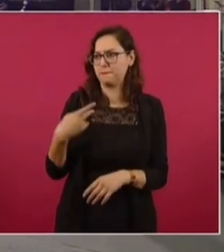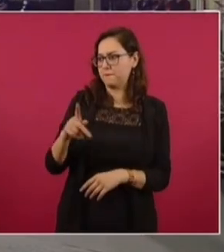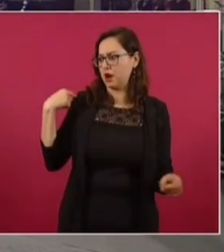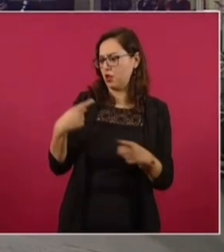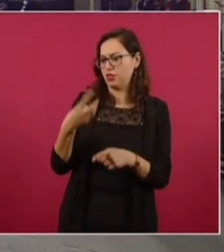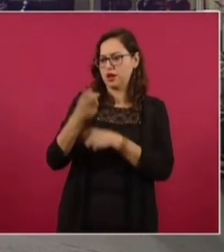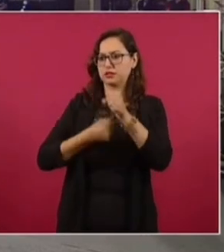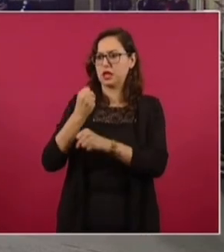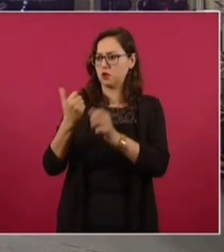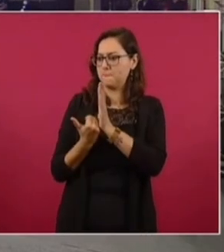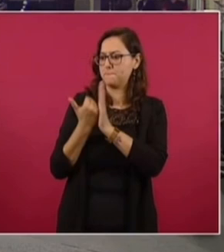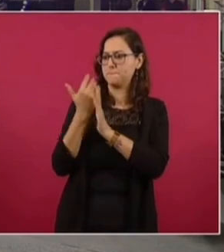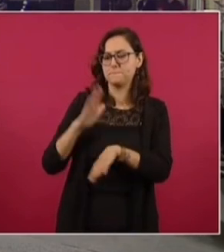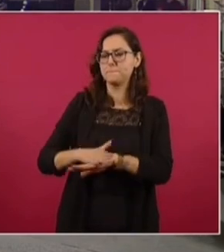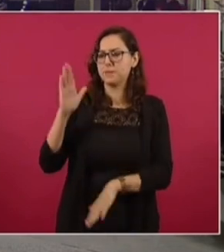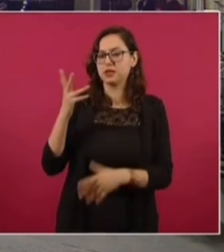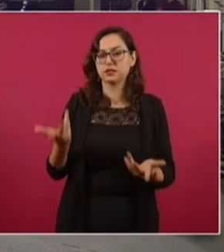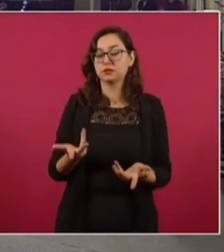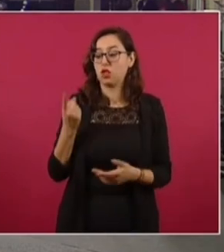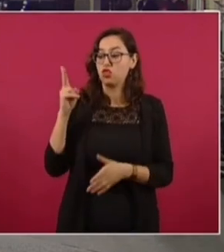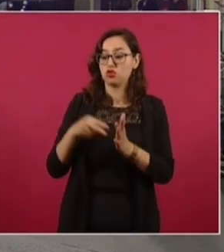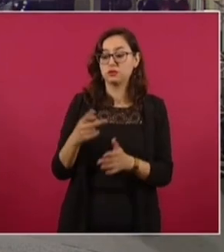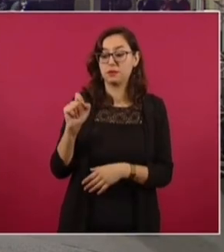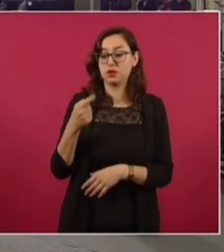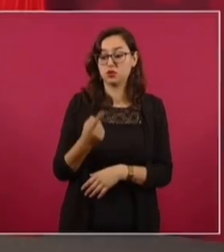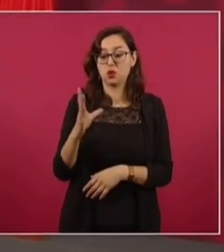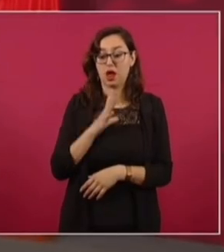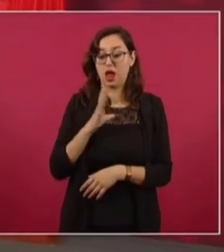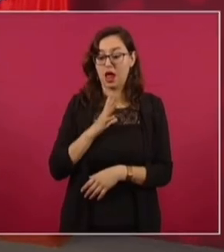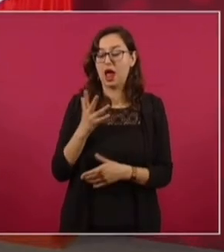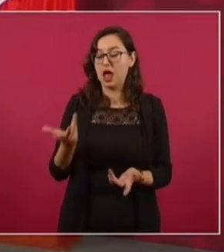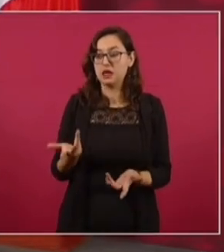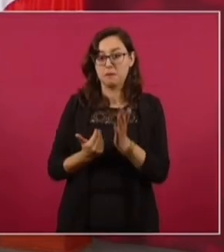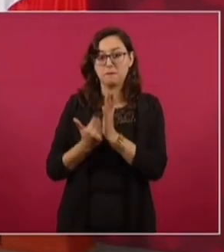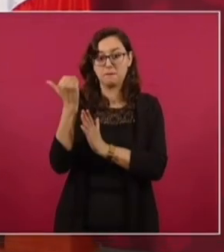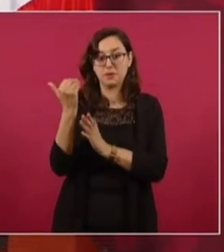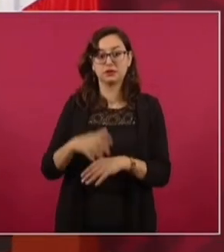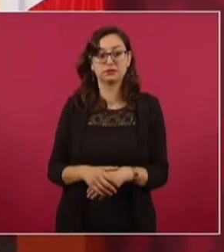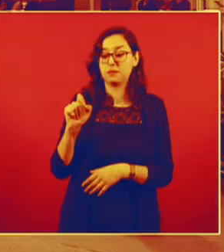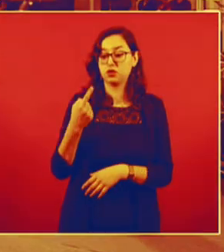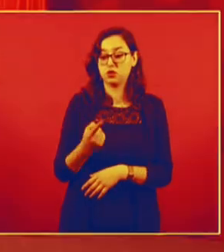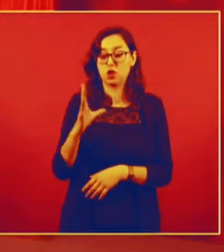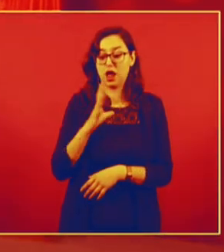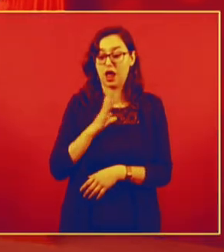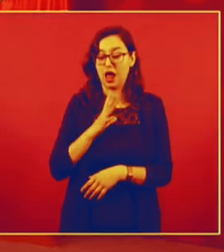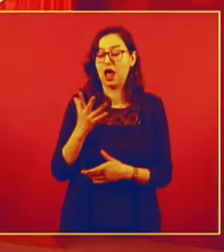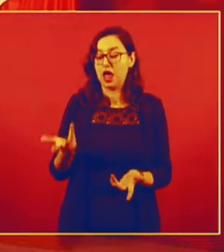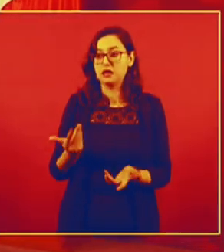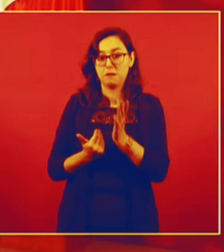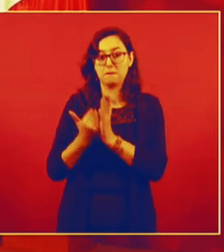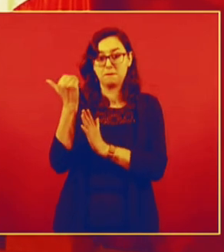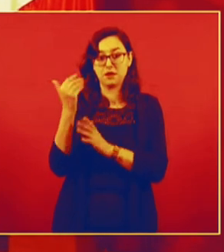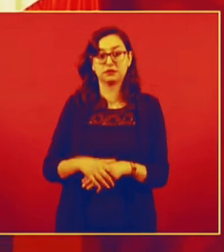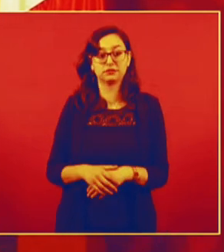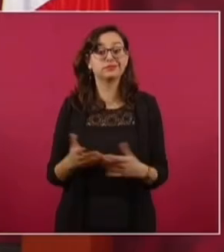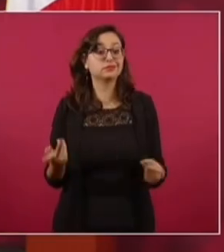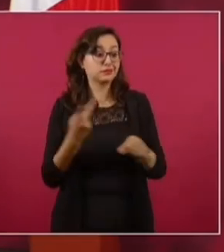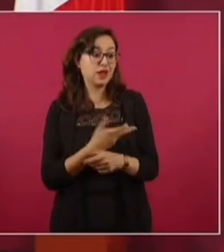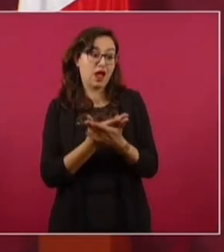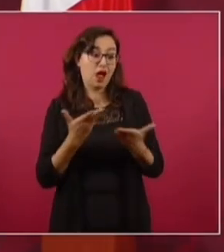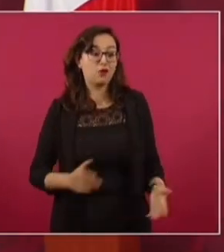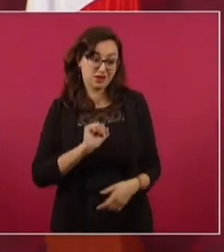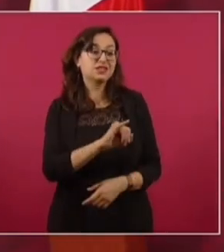incremento durante su gobierno también? sea, que haya 2021 aparece con 9 Puede ser que los buscamos y que antes no. Los buscamos y que antes no.